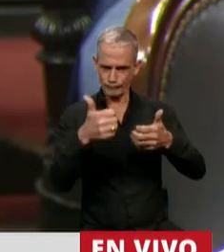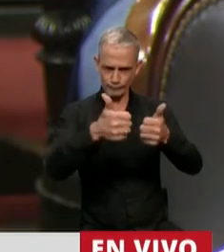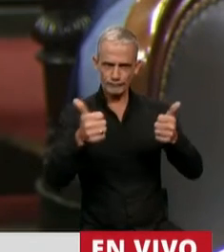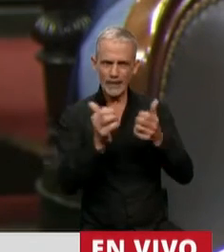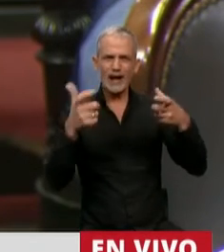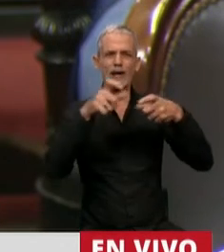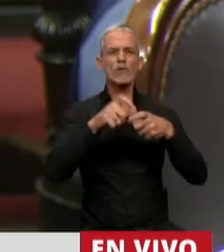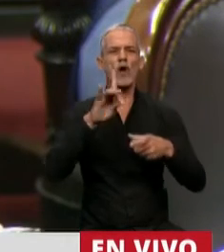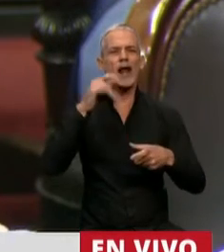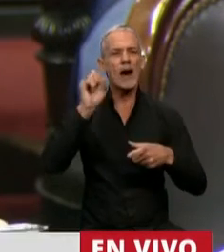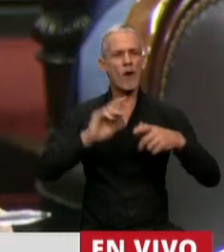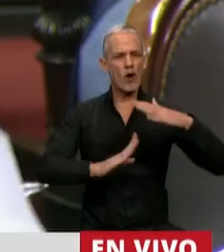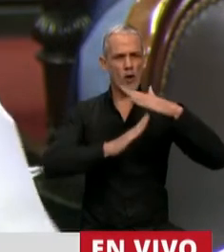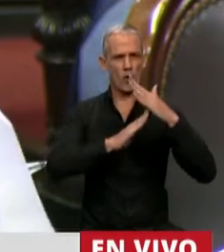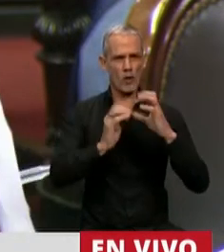parlamentaria.